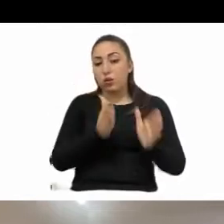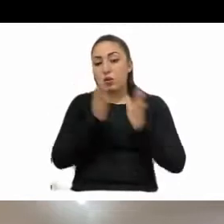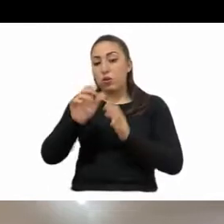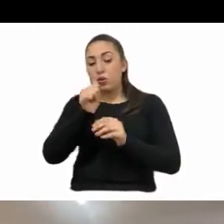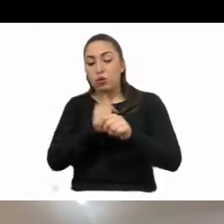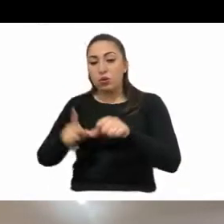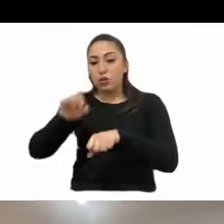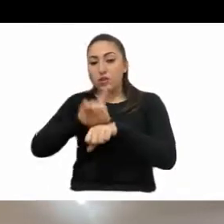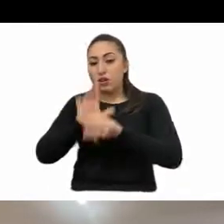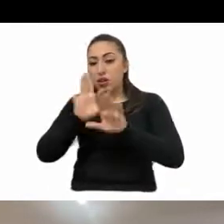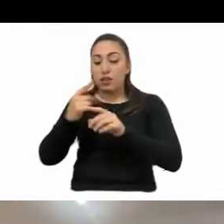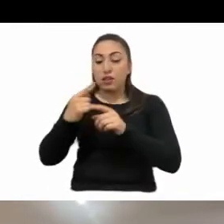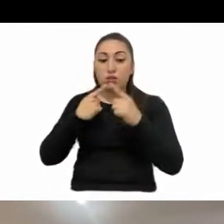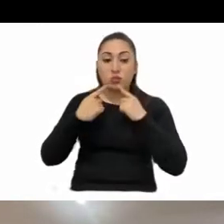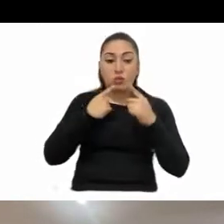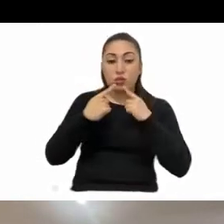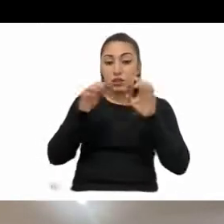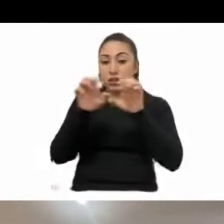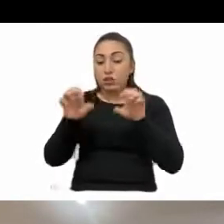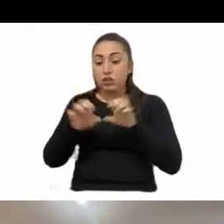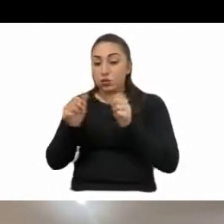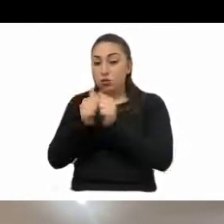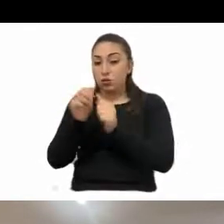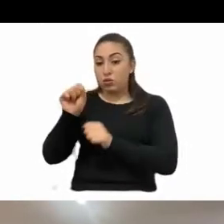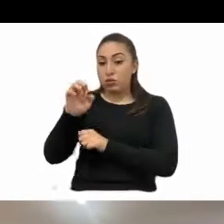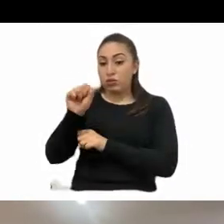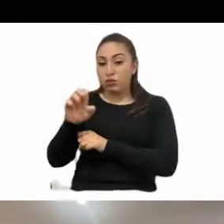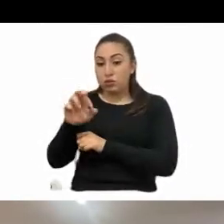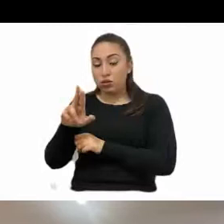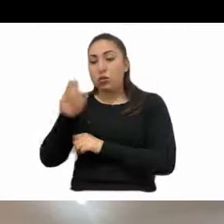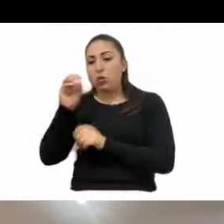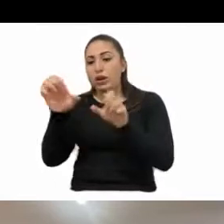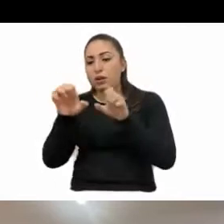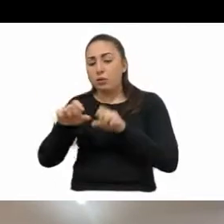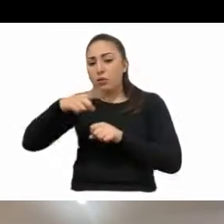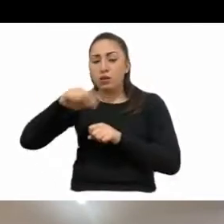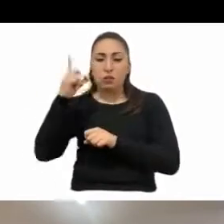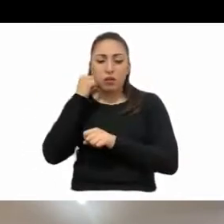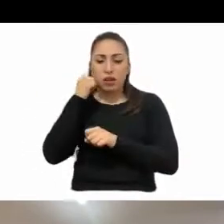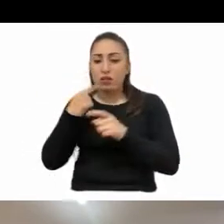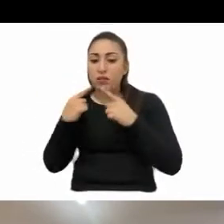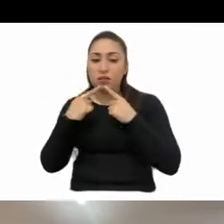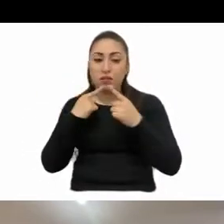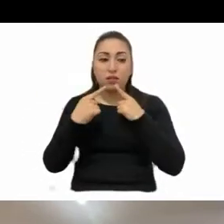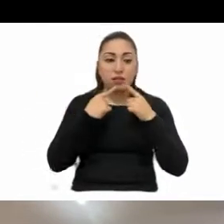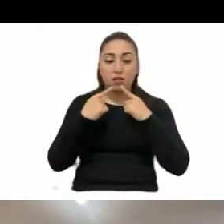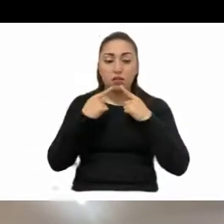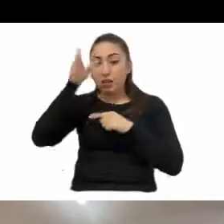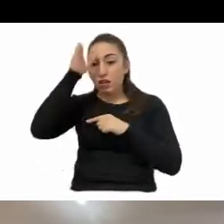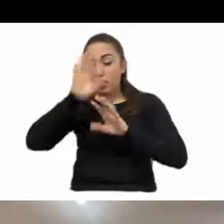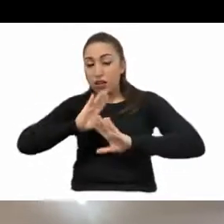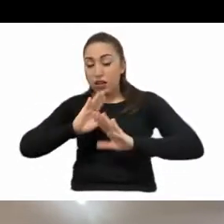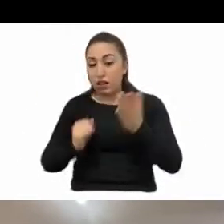ya después de haber desahogado en una mesa de asesores o nosotros de diputados, como ustedes decidan, de manera, este, informal,